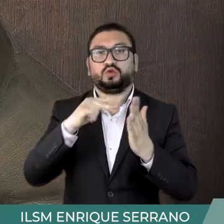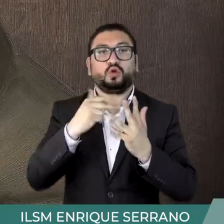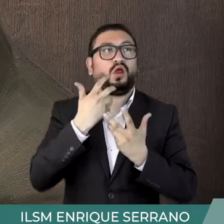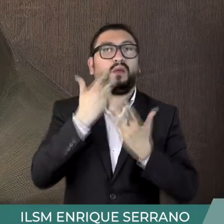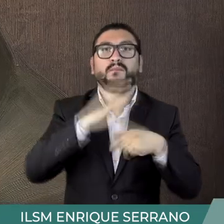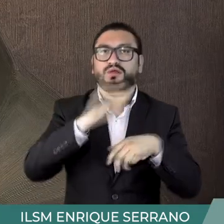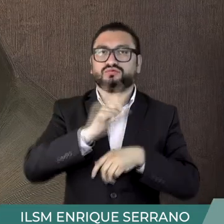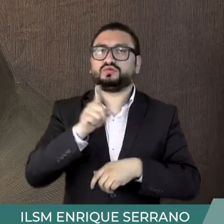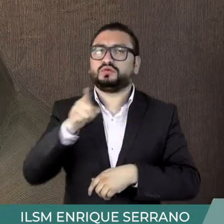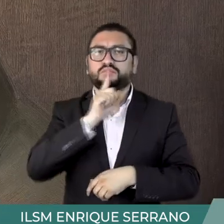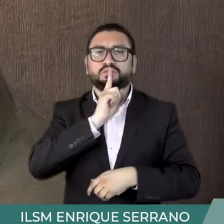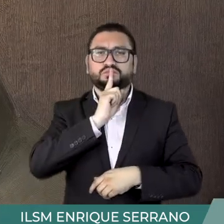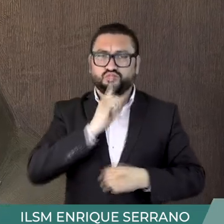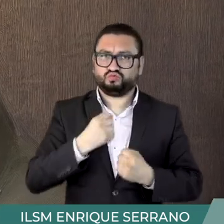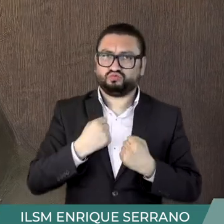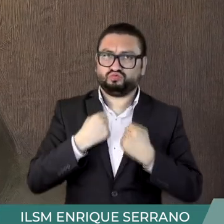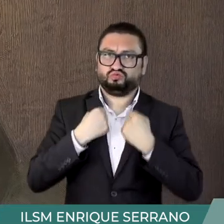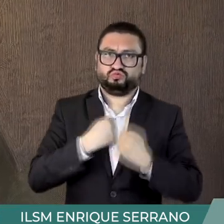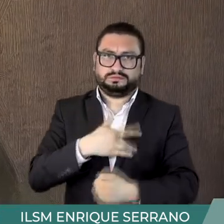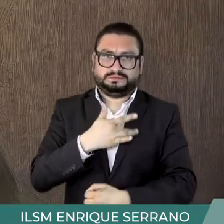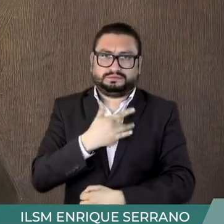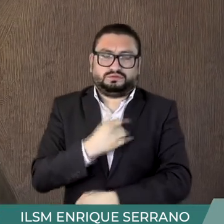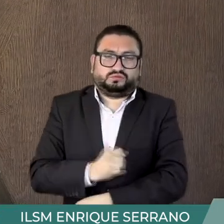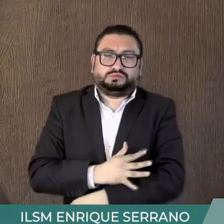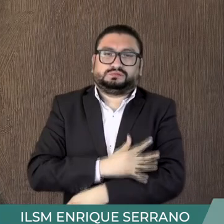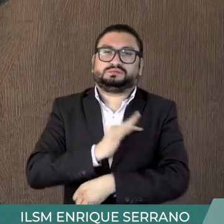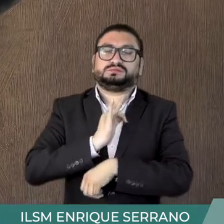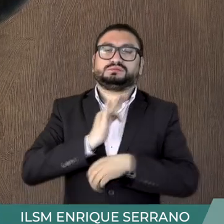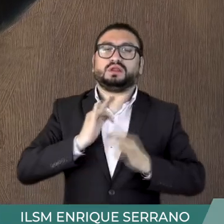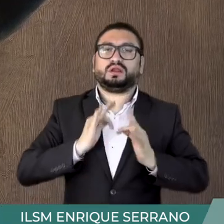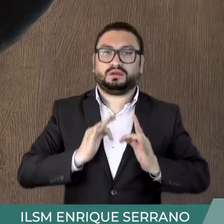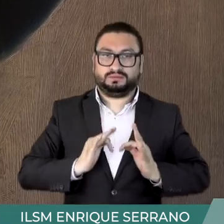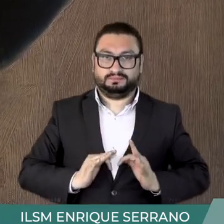ser más que eso, cuyas emociones son intensas, pero tranquilas.